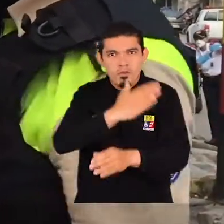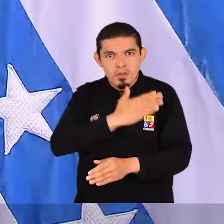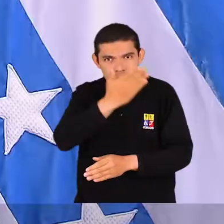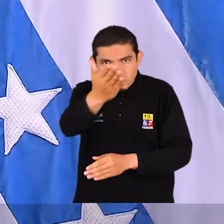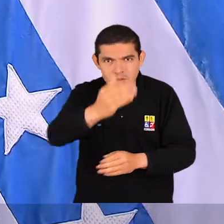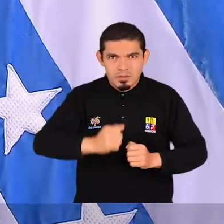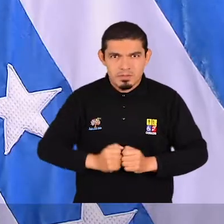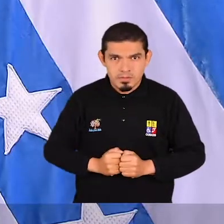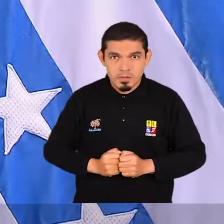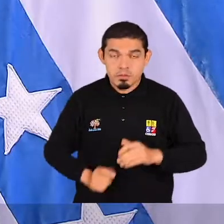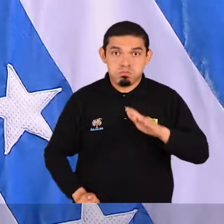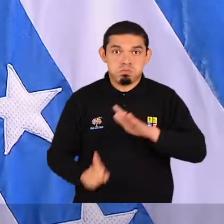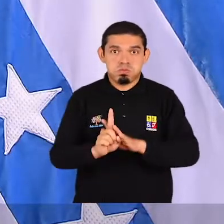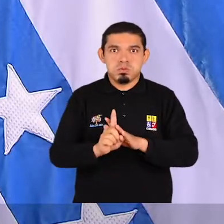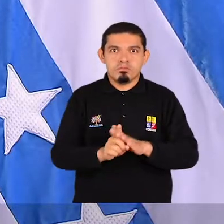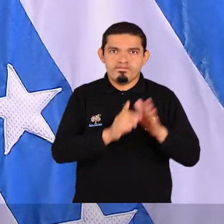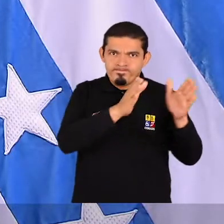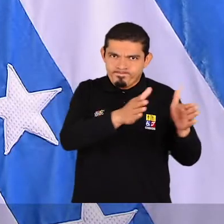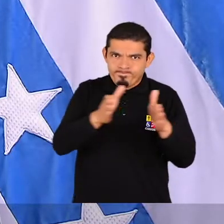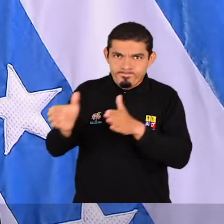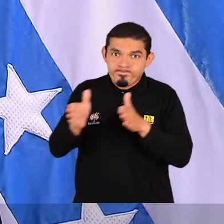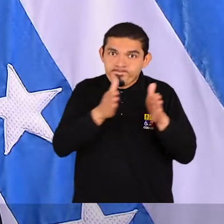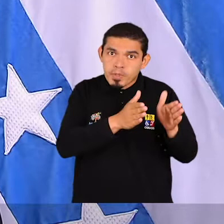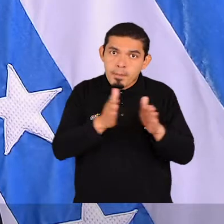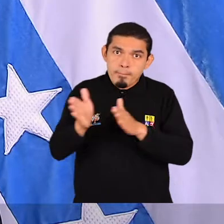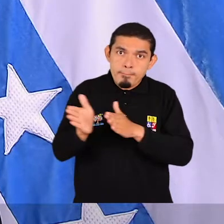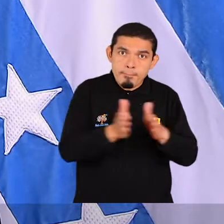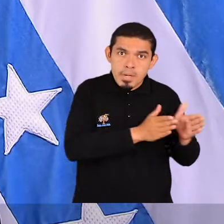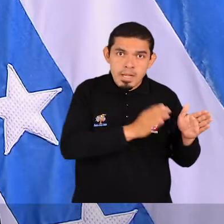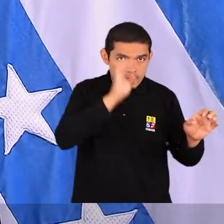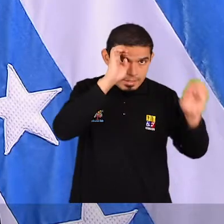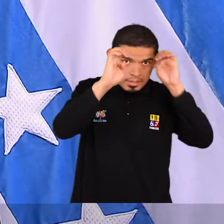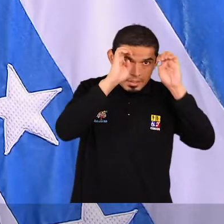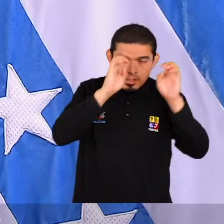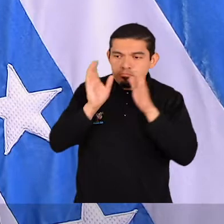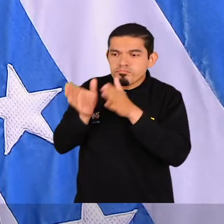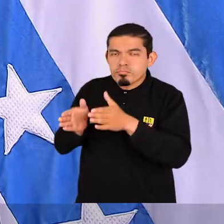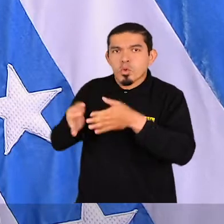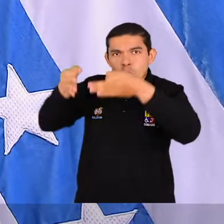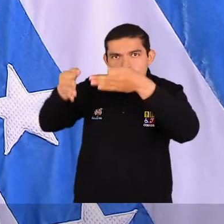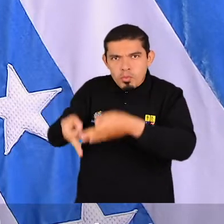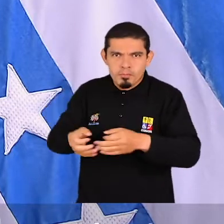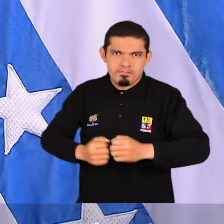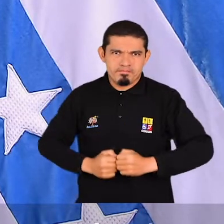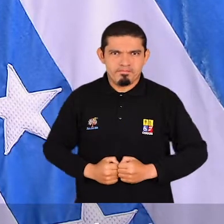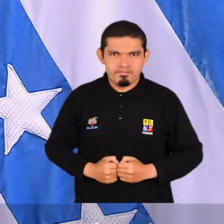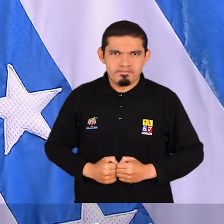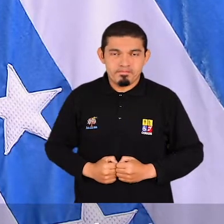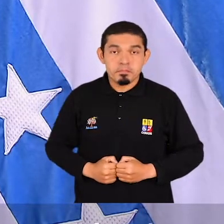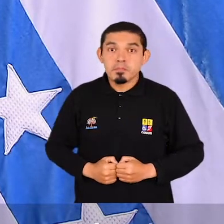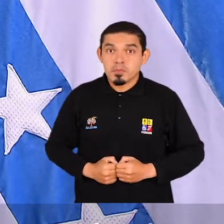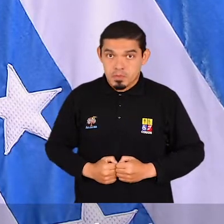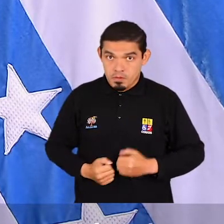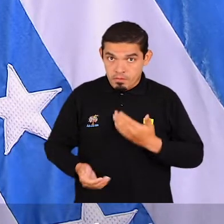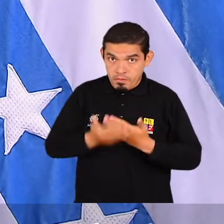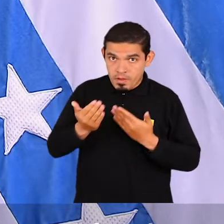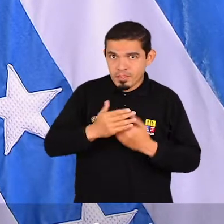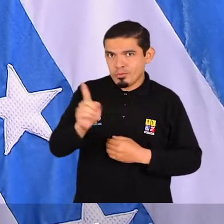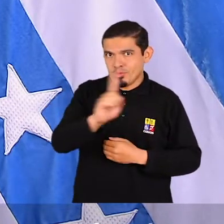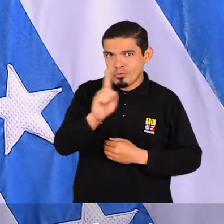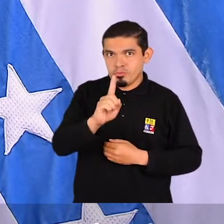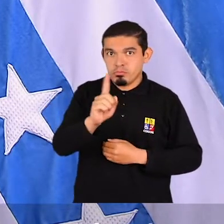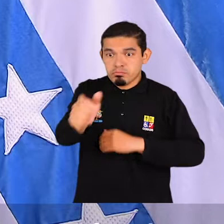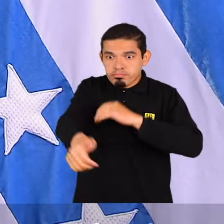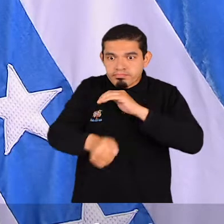Esta crisis ha tenido dos etapas. La de planificación y estrategia y la de ejecución. No ha sido tarea fácil aislar